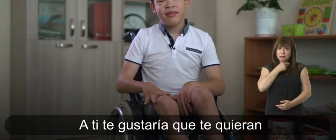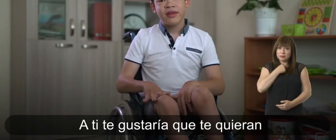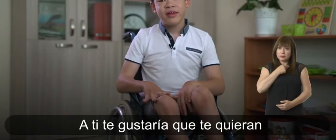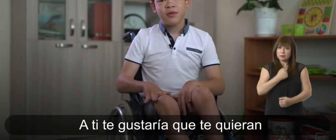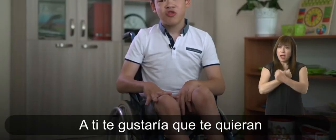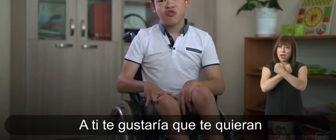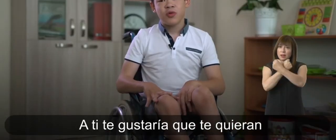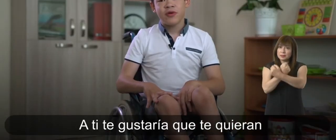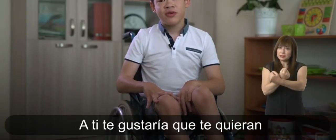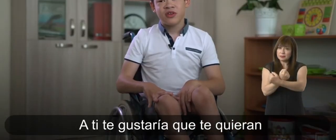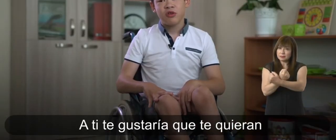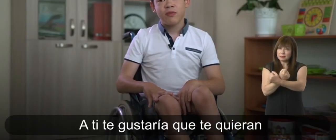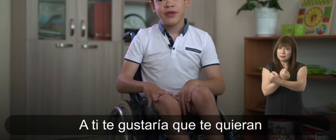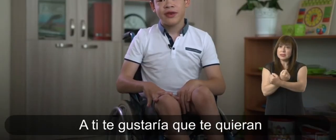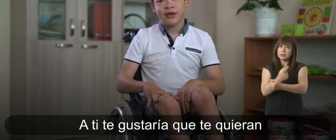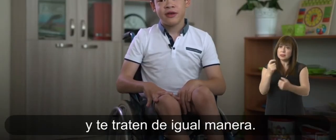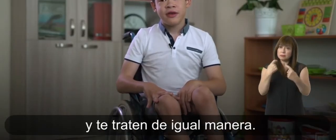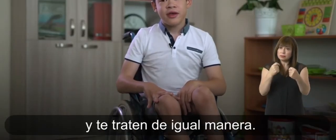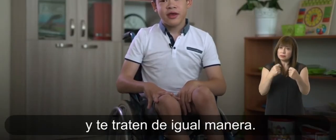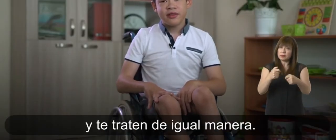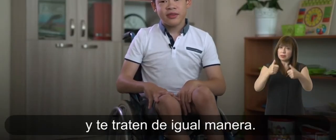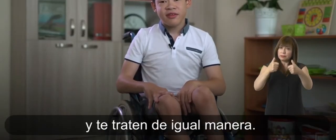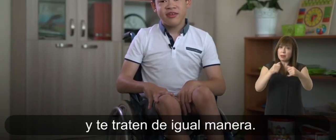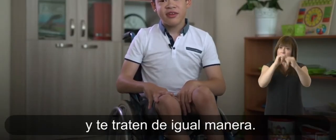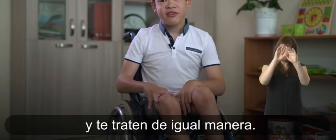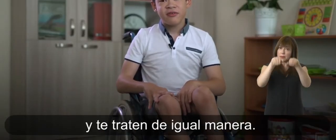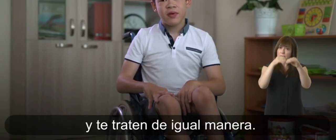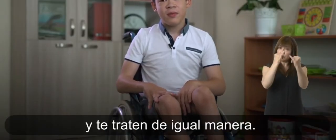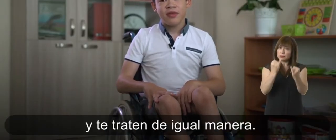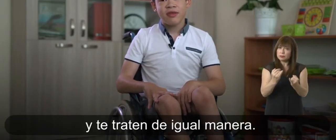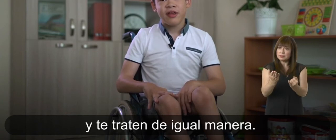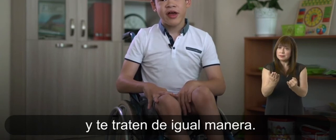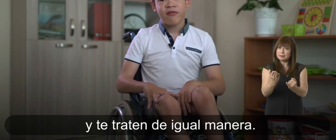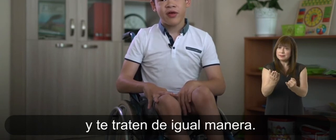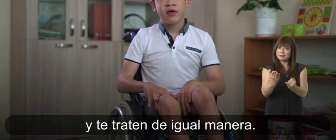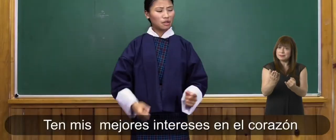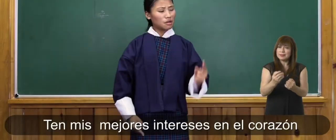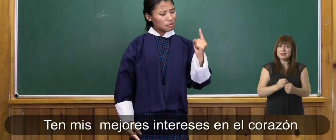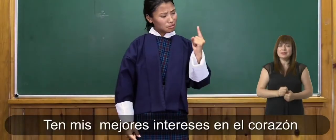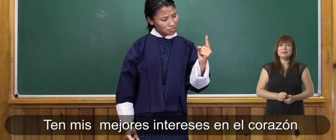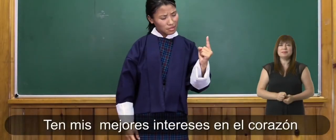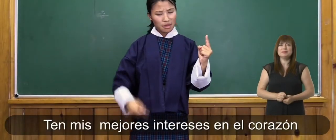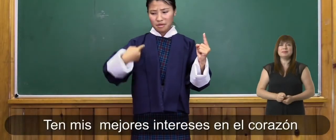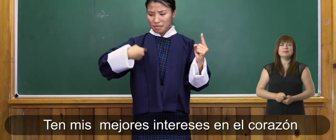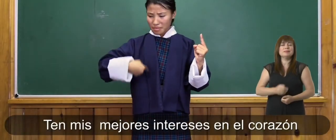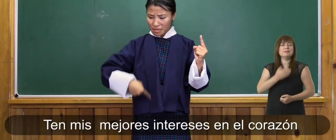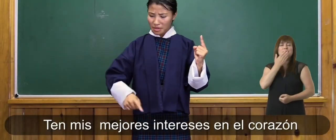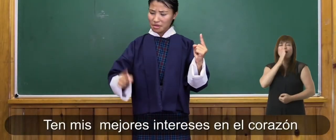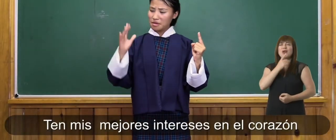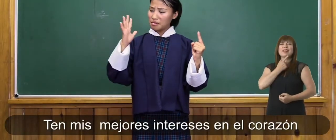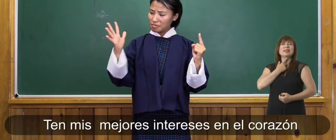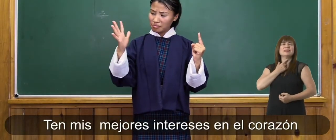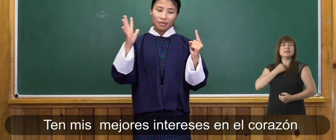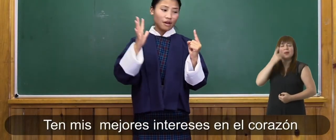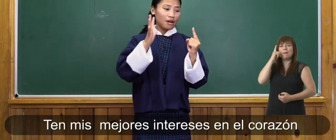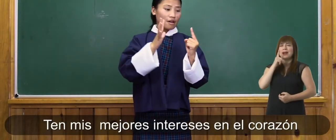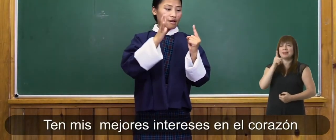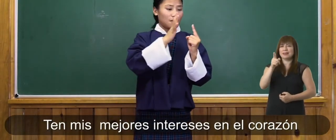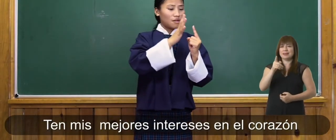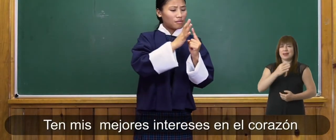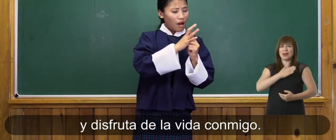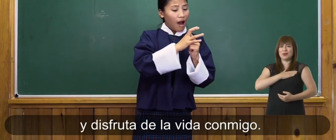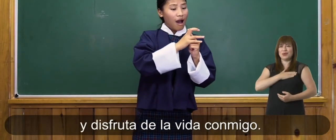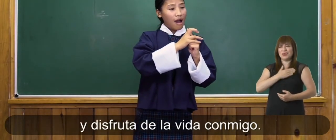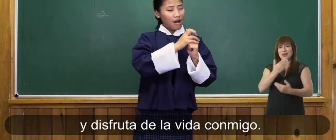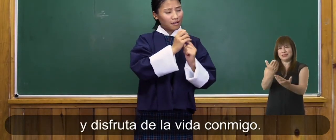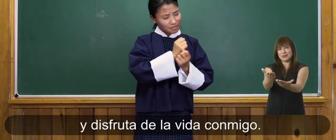A ti te gustaría que te quieran y te traten de igual manera. Ten mis mejores intereses en el